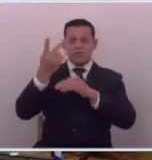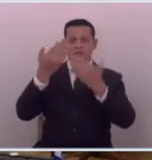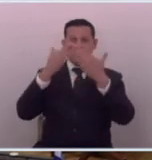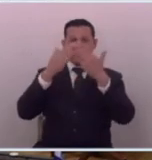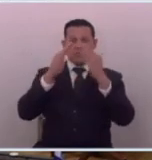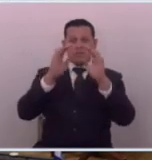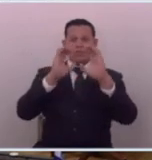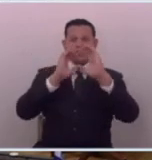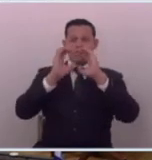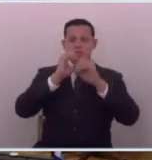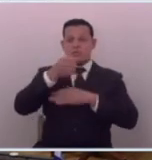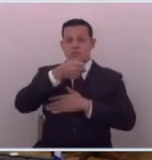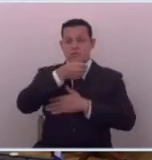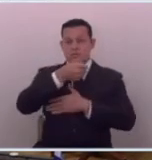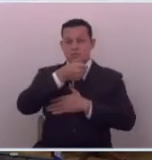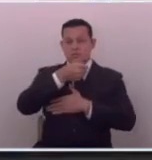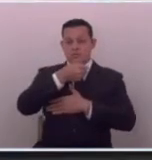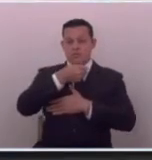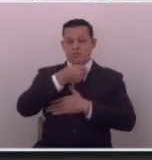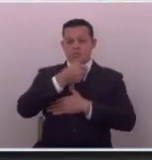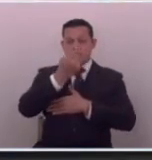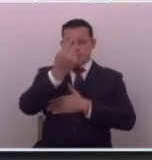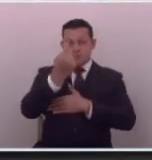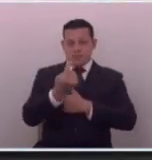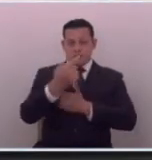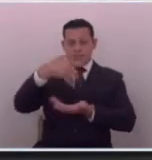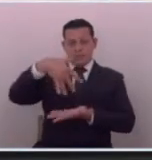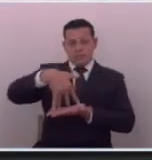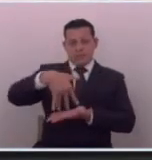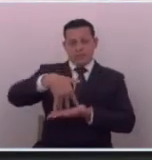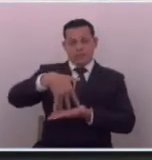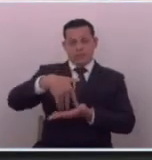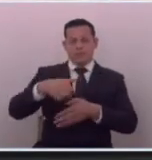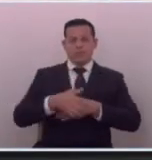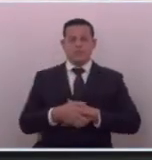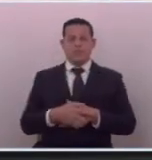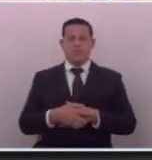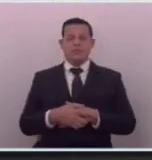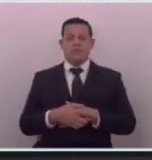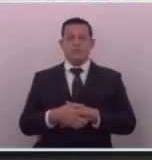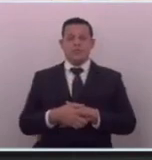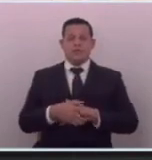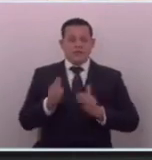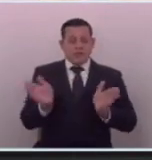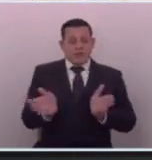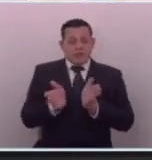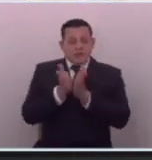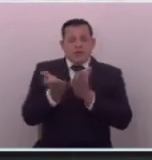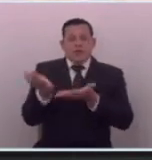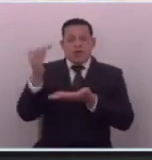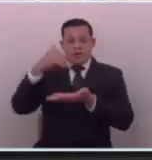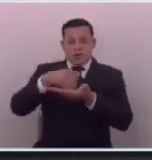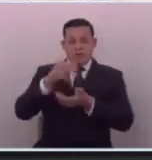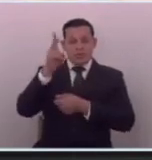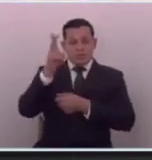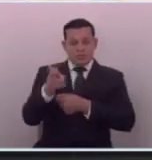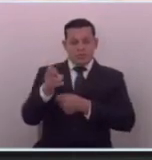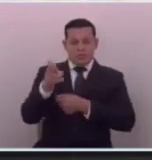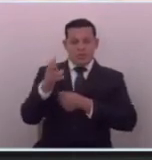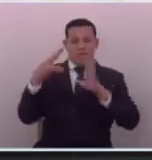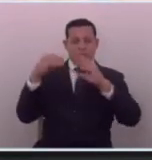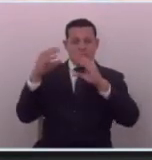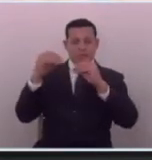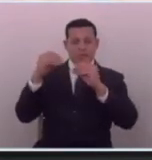los diferentes medios la gente el pueblo voy a tratar de volver a lo que estábamos porque estamos